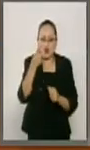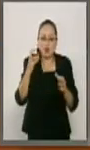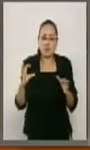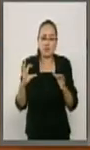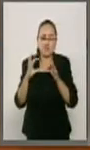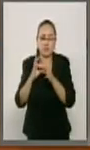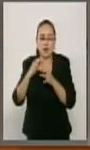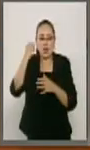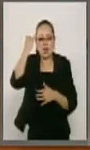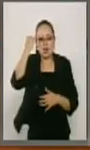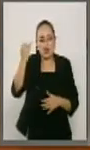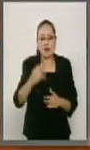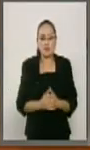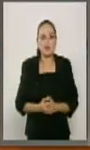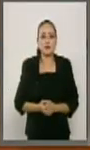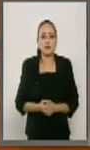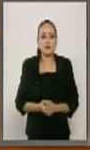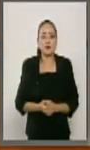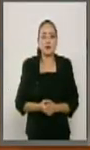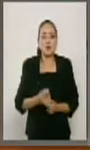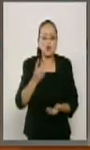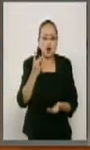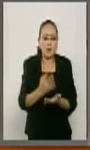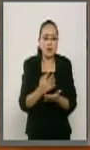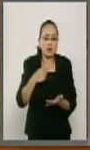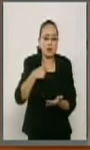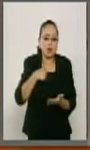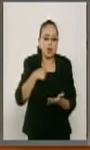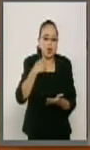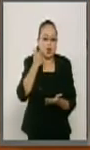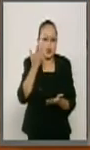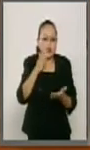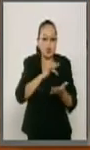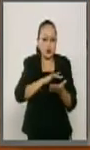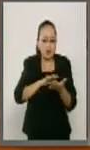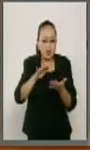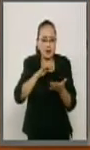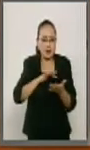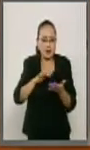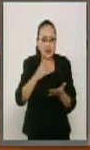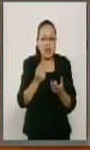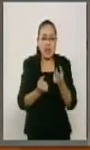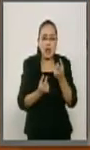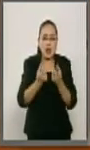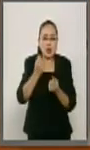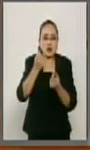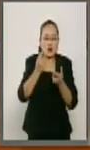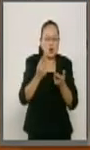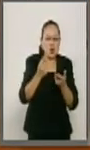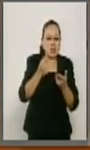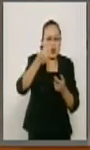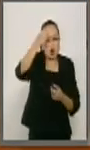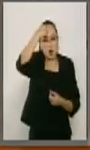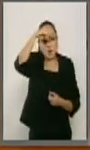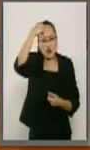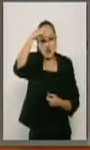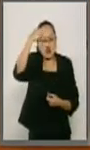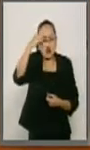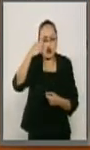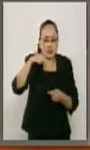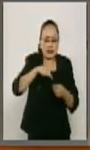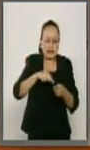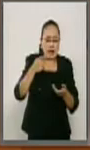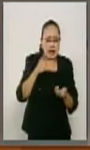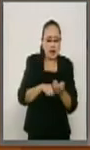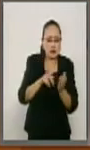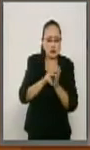Y solamente les quiero leer algunas palabras de articulistas que han comentado estos días acerca